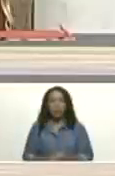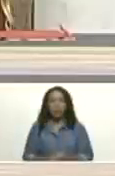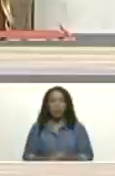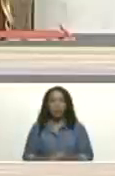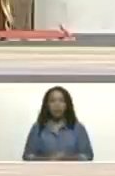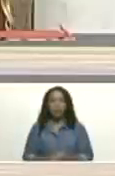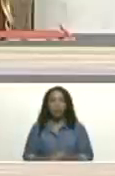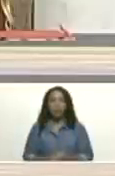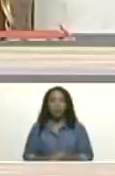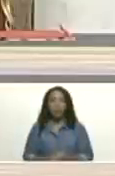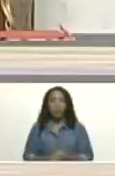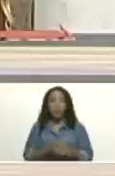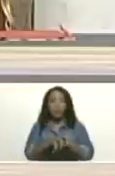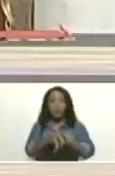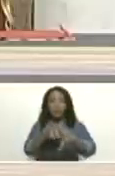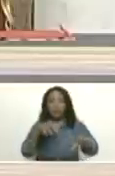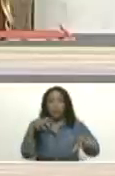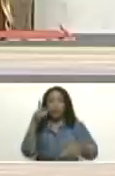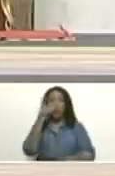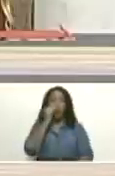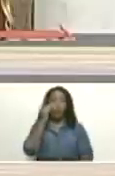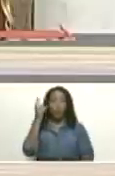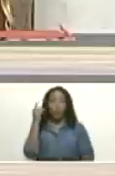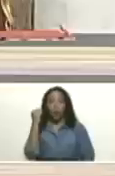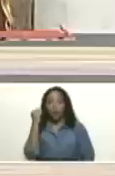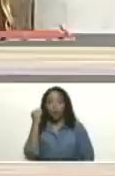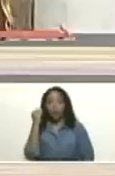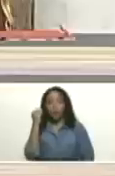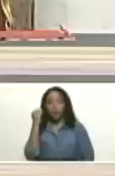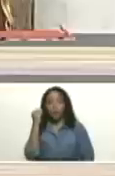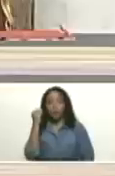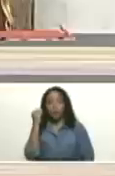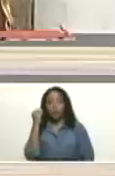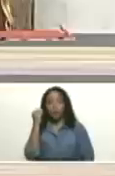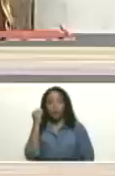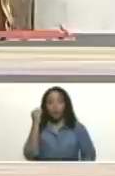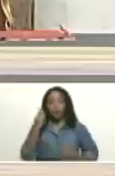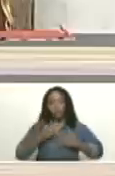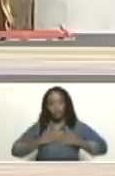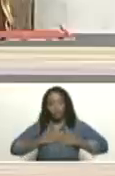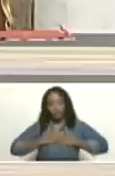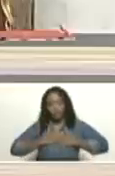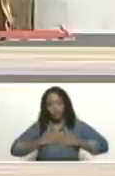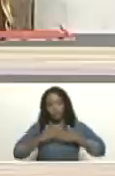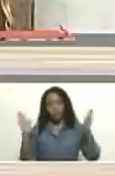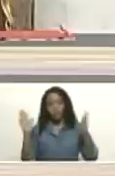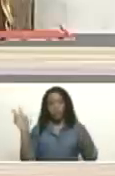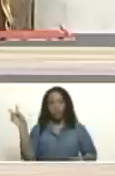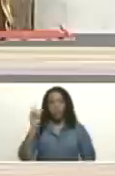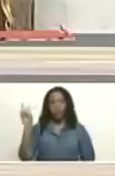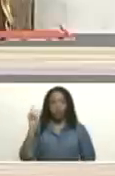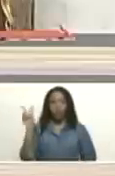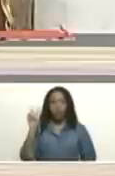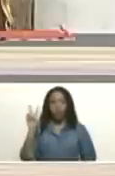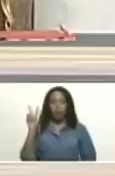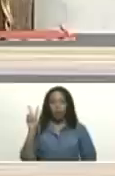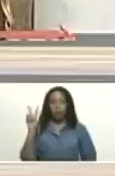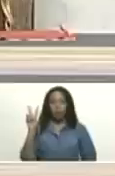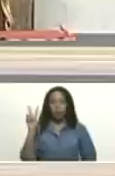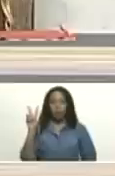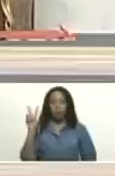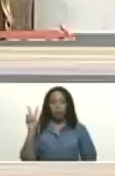inmensa mayoría de hombres y mujeres que damos nuestra vida por esta patria. A nombre de ellos